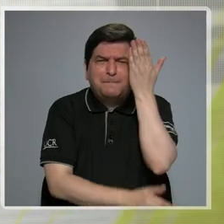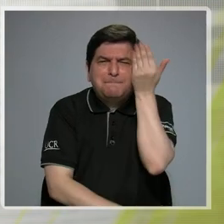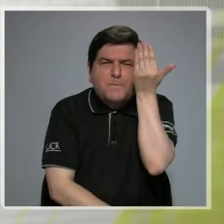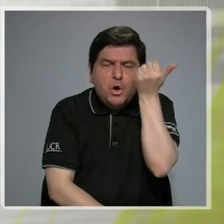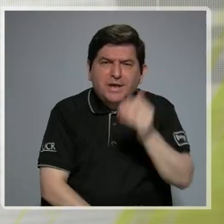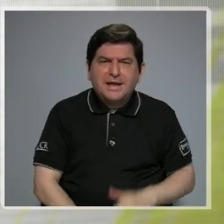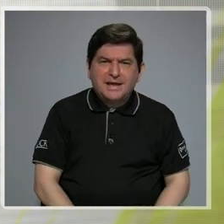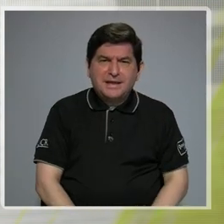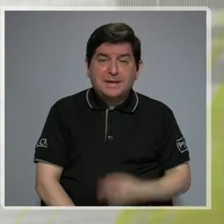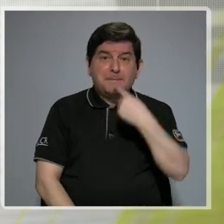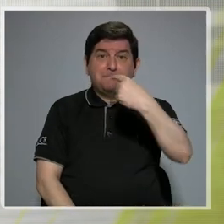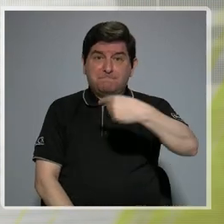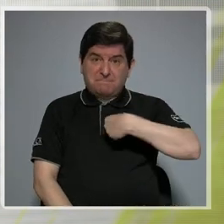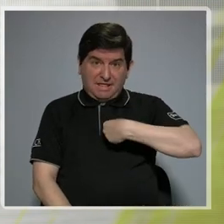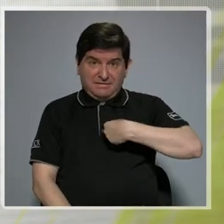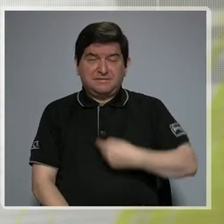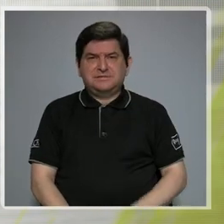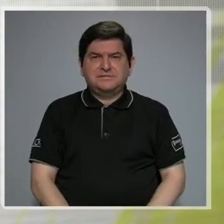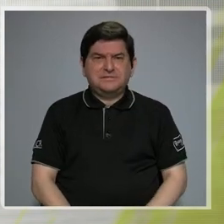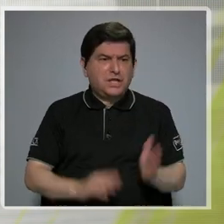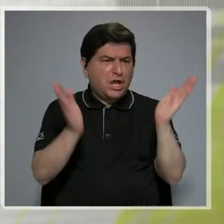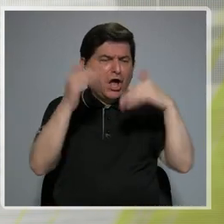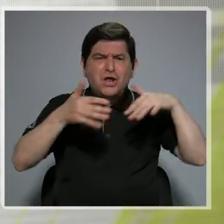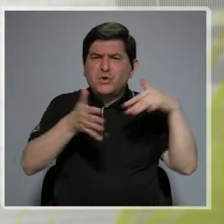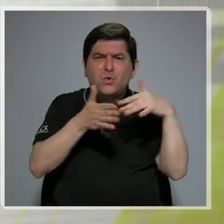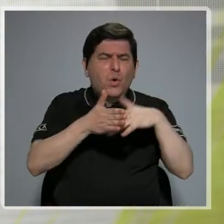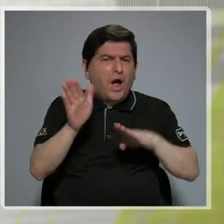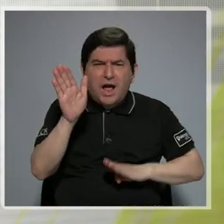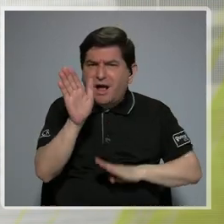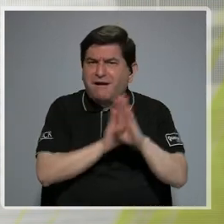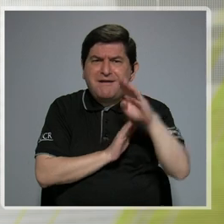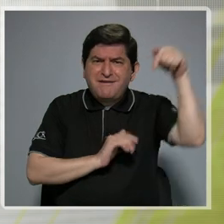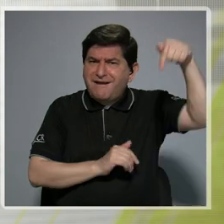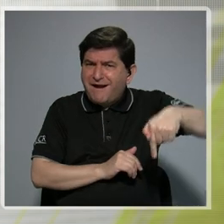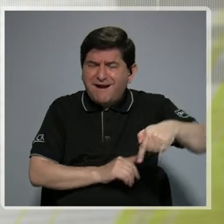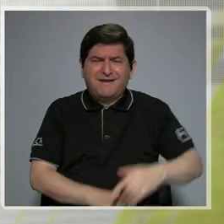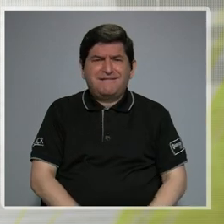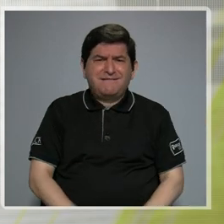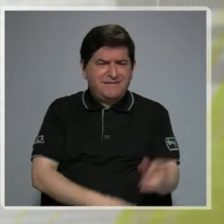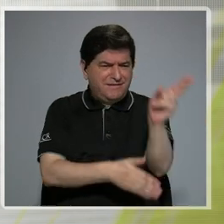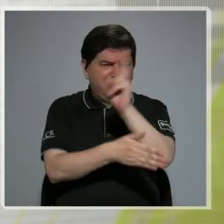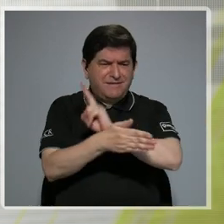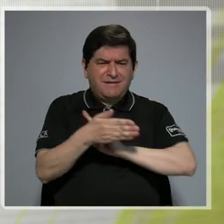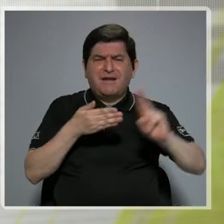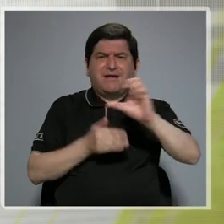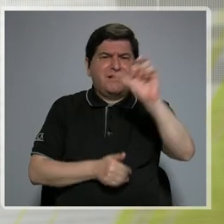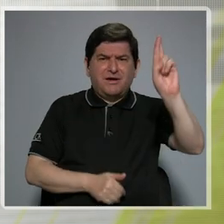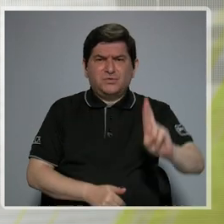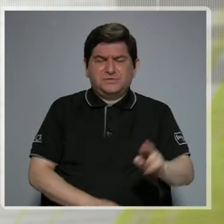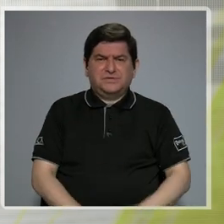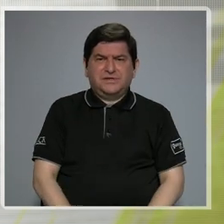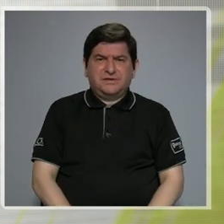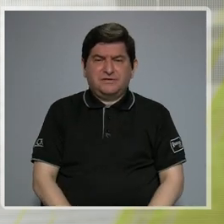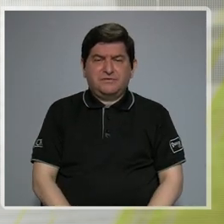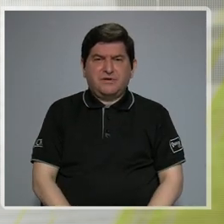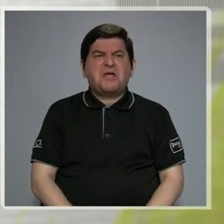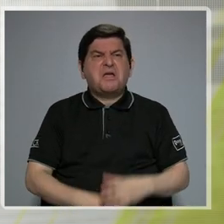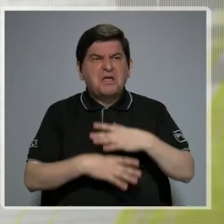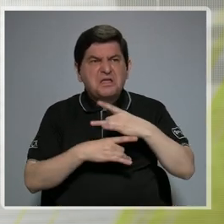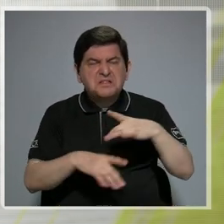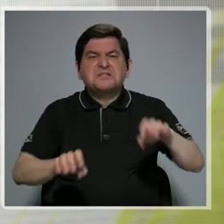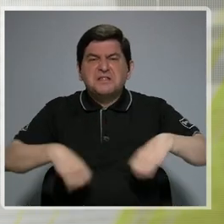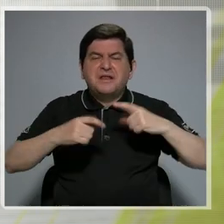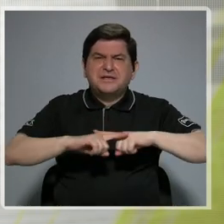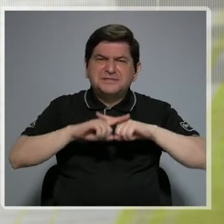Que en realidad usted me comentaba que no hay estudios desarrollados aquí propiamente en la Universidad de Costa Rica, que tiene interés, pero